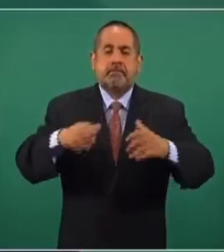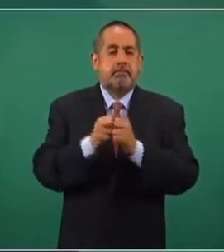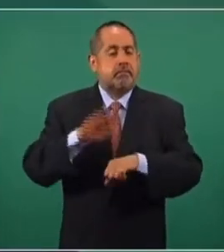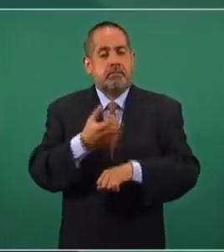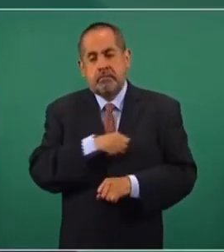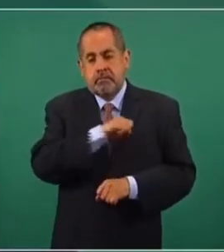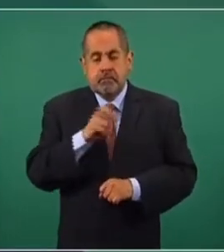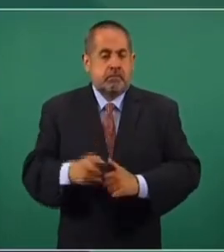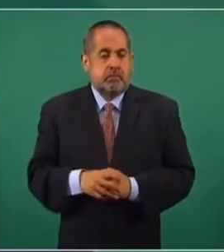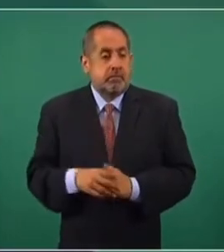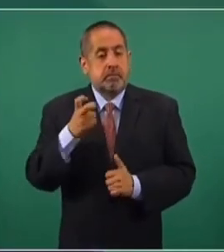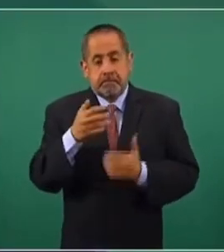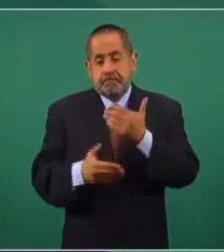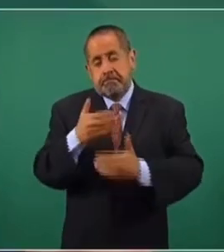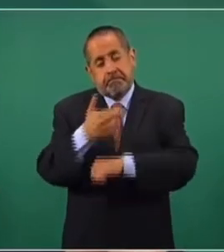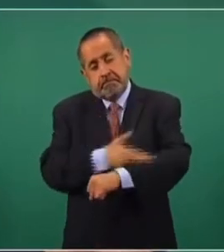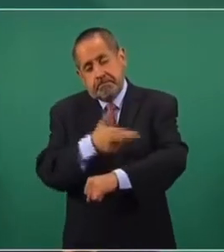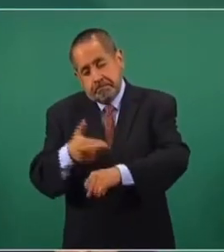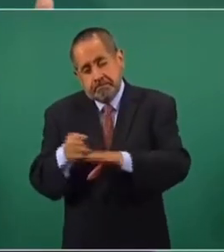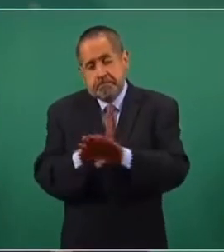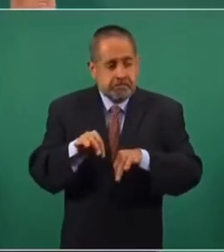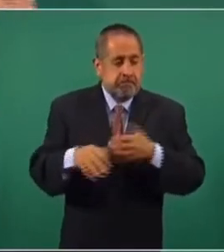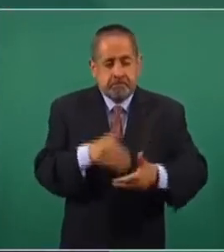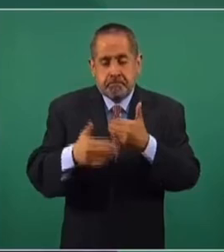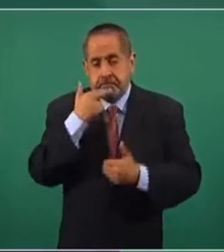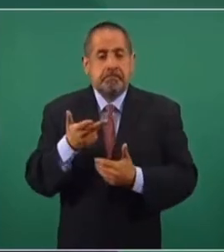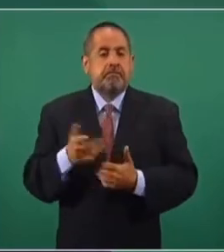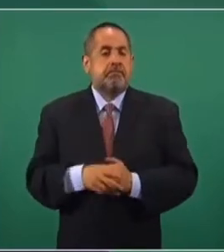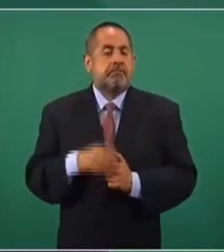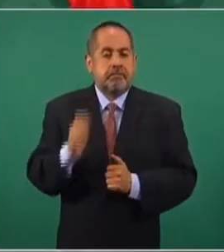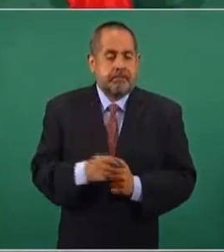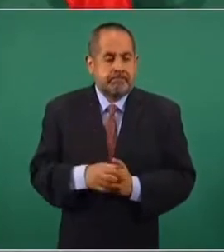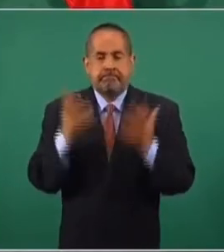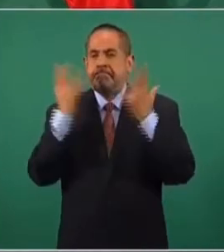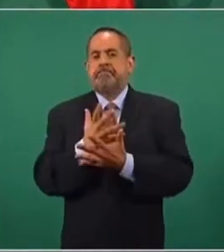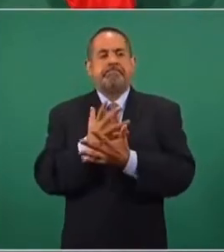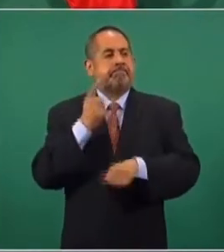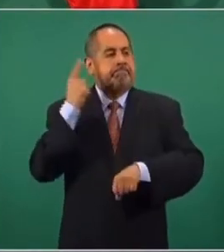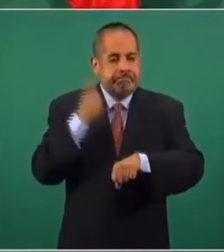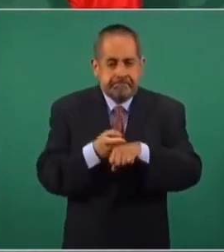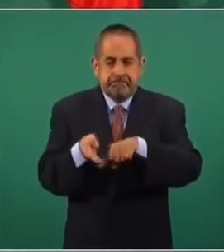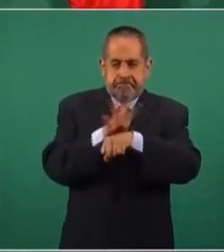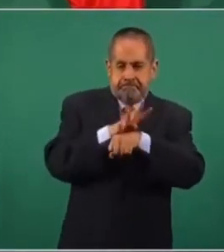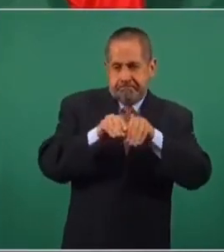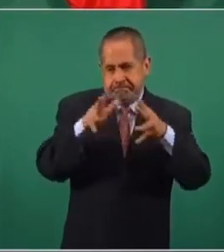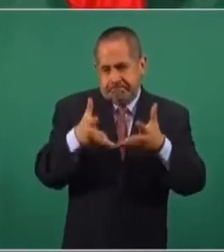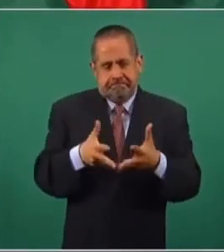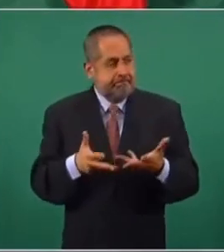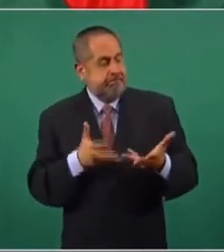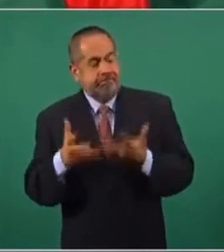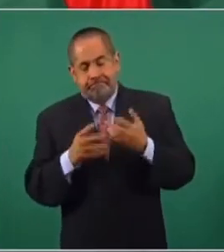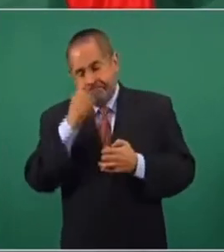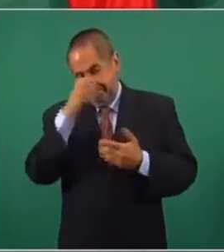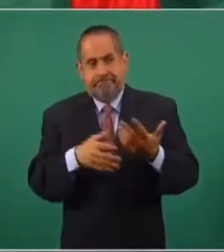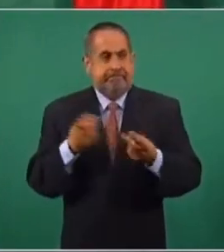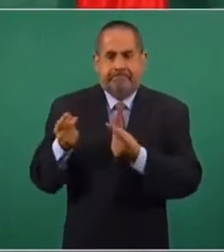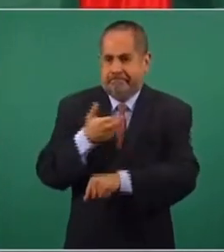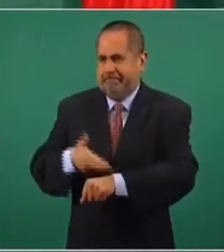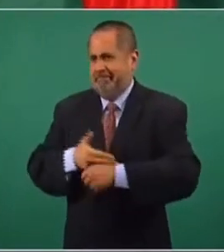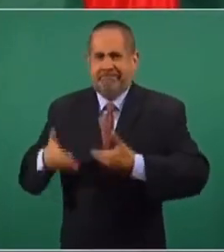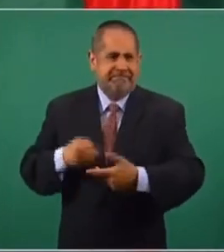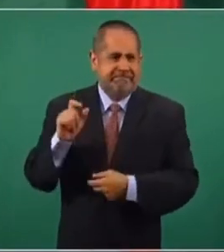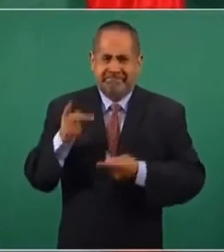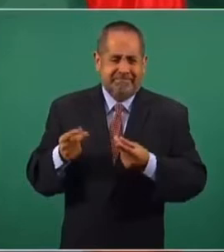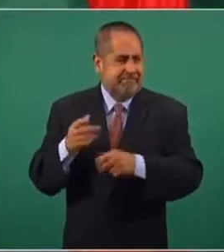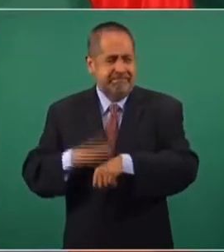rápida. Eso estábamos ya trabajando para mejorar el sistema cuando viene la pandemia, nos llega la pandemia. Esto nos hace apresurarnos en todo ese